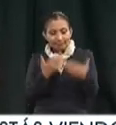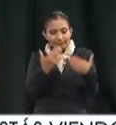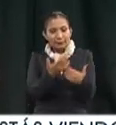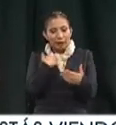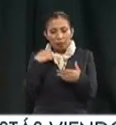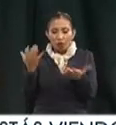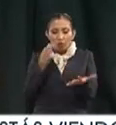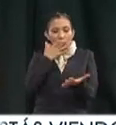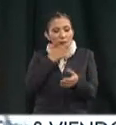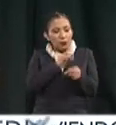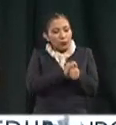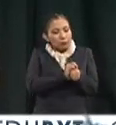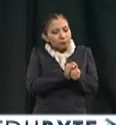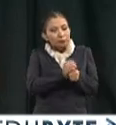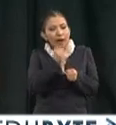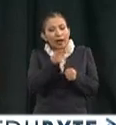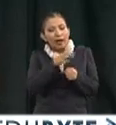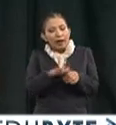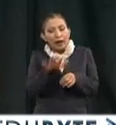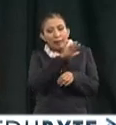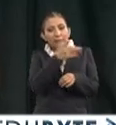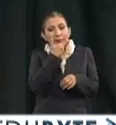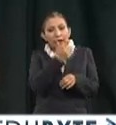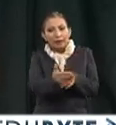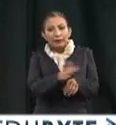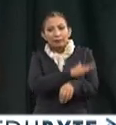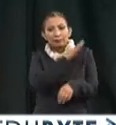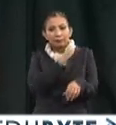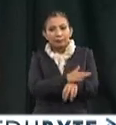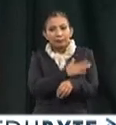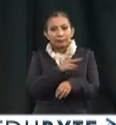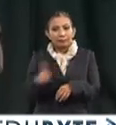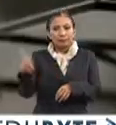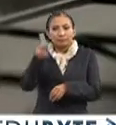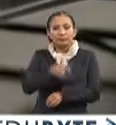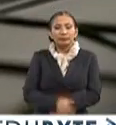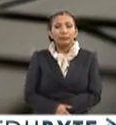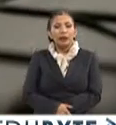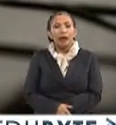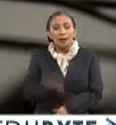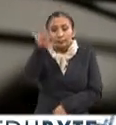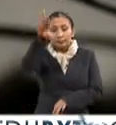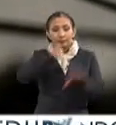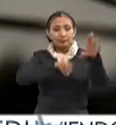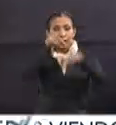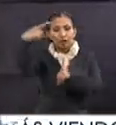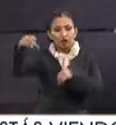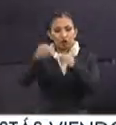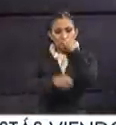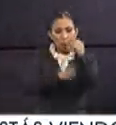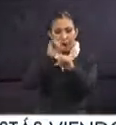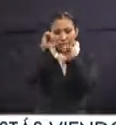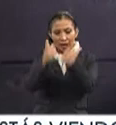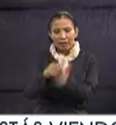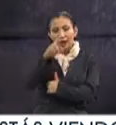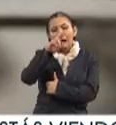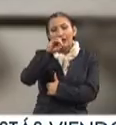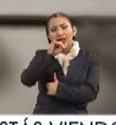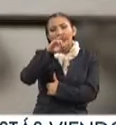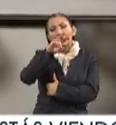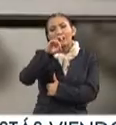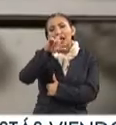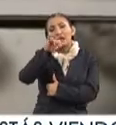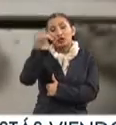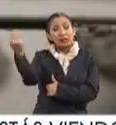por esas raíces nutrientes en el terreno fértil por excelencia de lo público. La recopilación de las obras artísticas de Rivelino